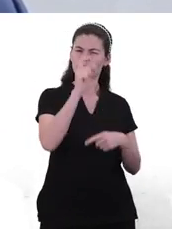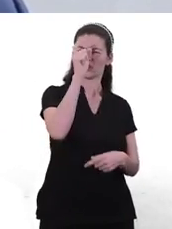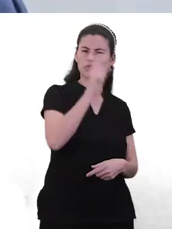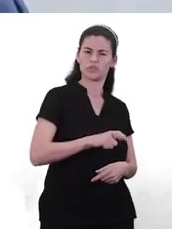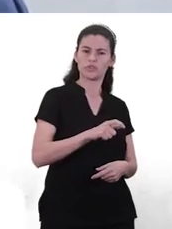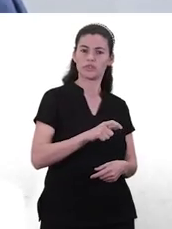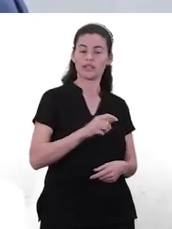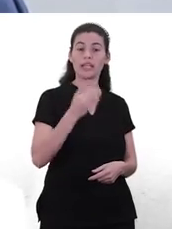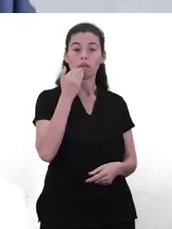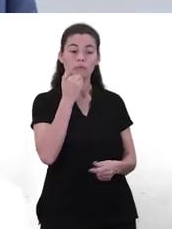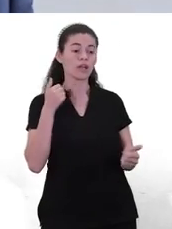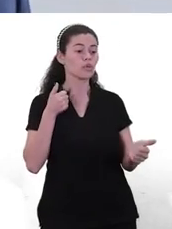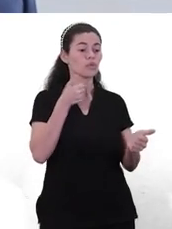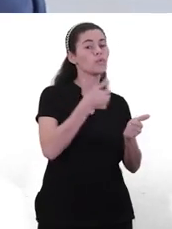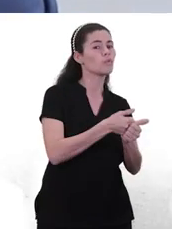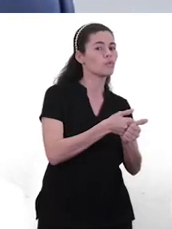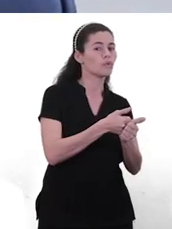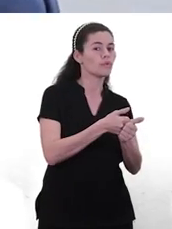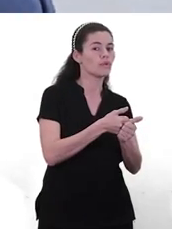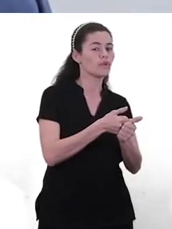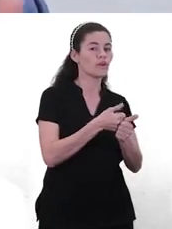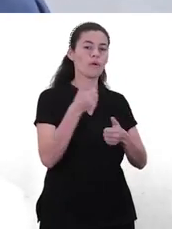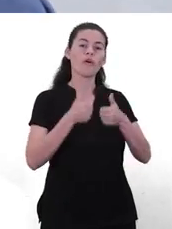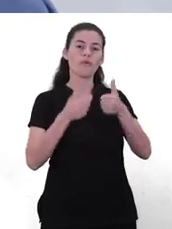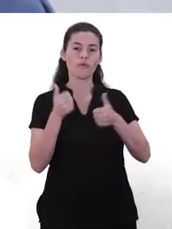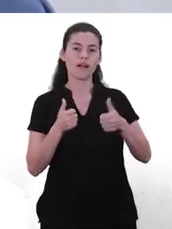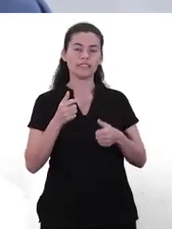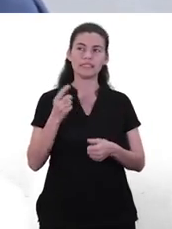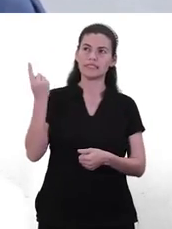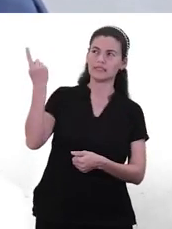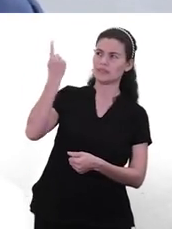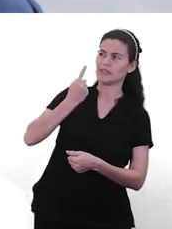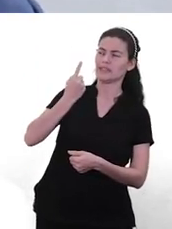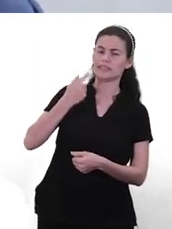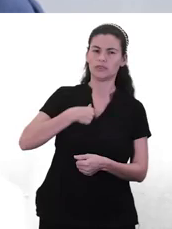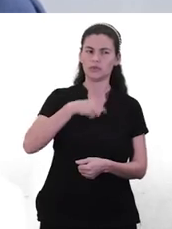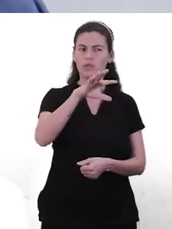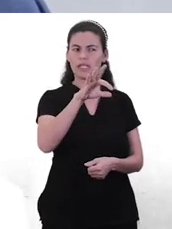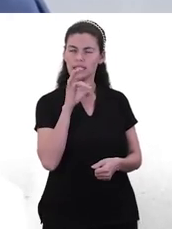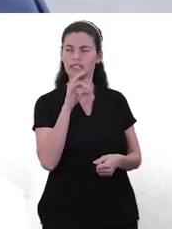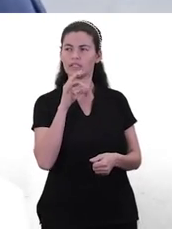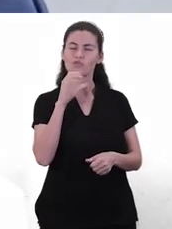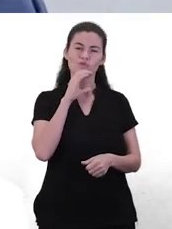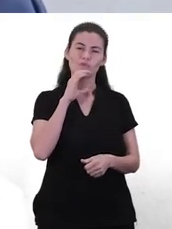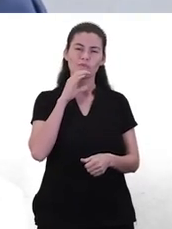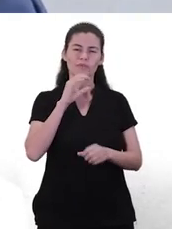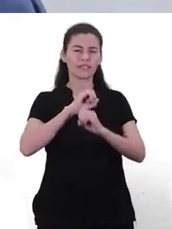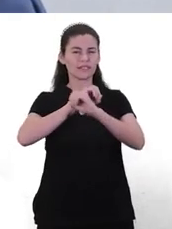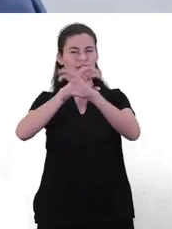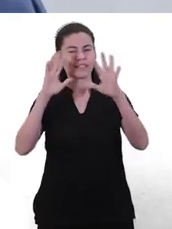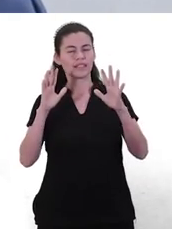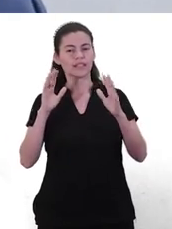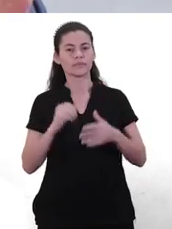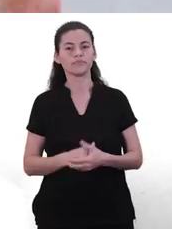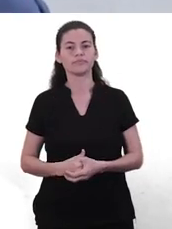solo a veces bajo la indicación de alguien y finalmente estoy cumpliendo órdenes, no estoy haciendo algo, no estoy decidiendo. Pero también en contrapartida